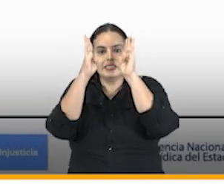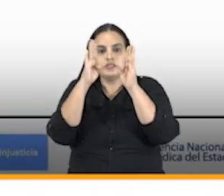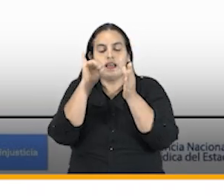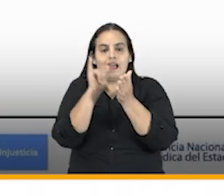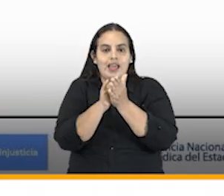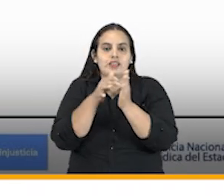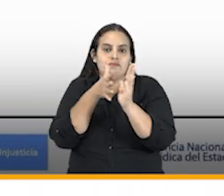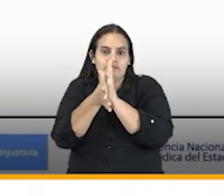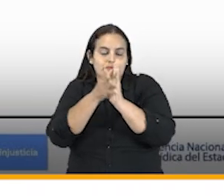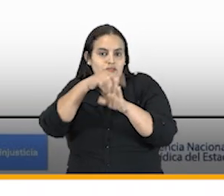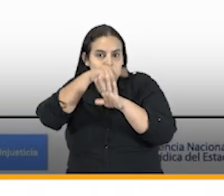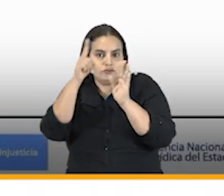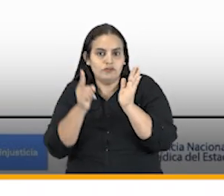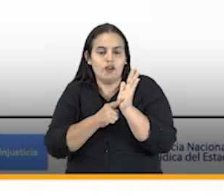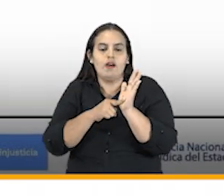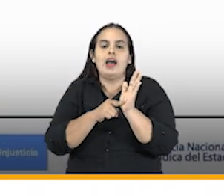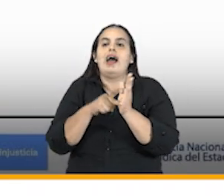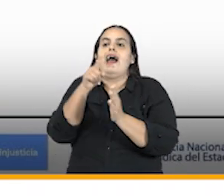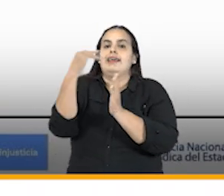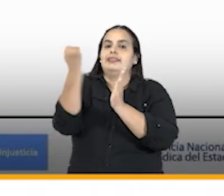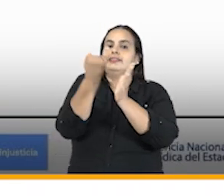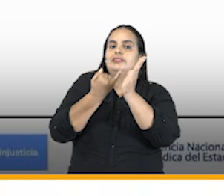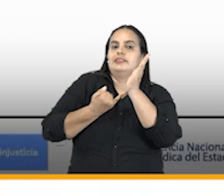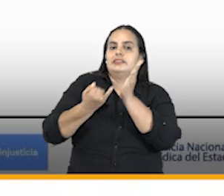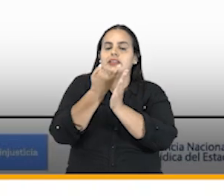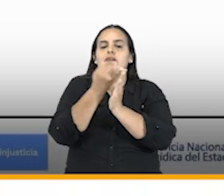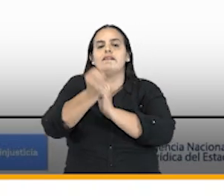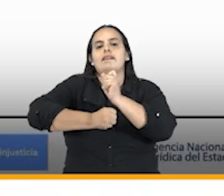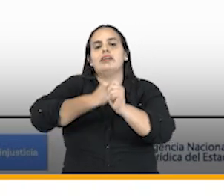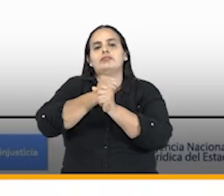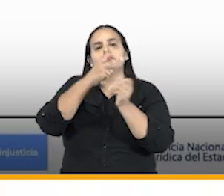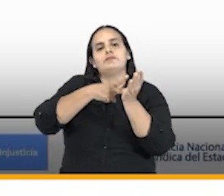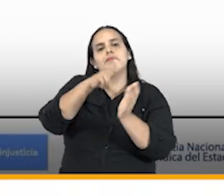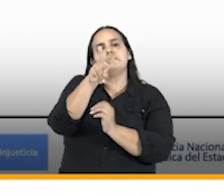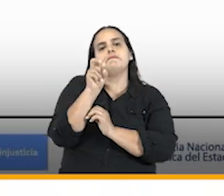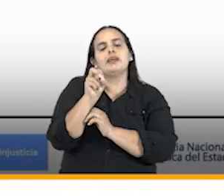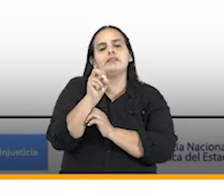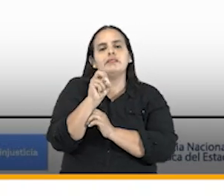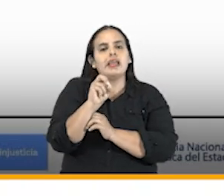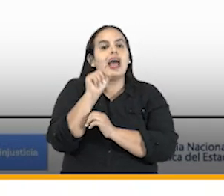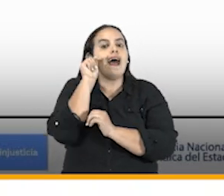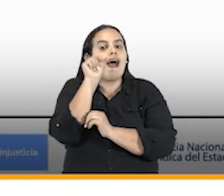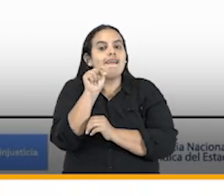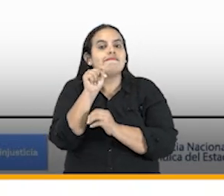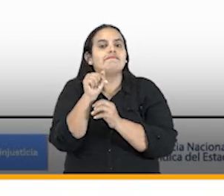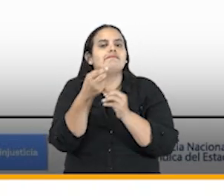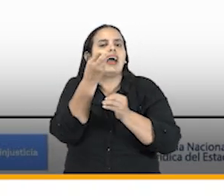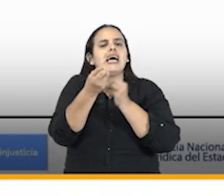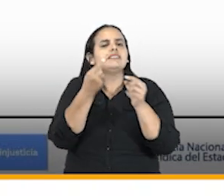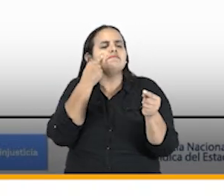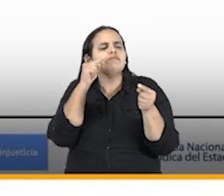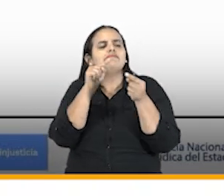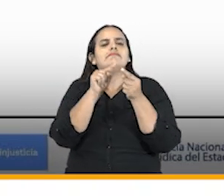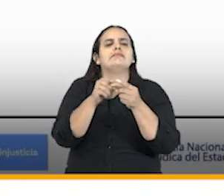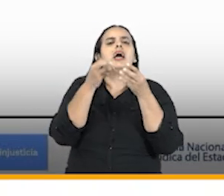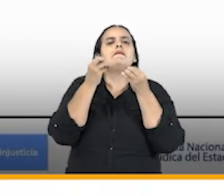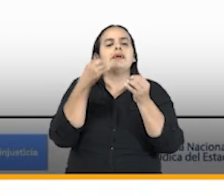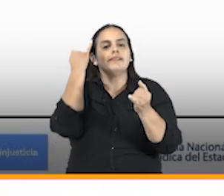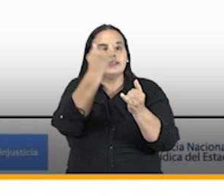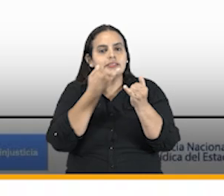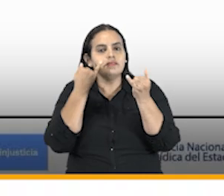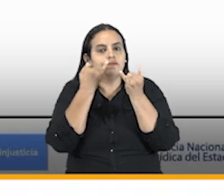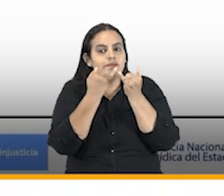estas controversias diseñamos e implementamos en el año 2020 un protocolo que nos permitió